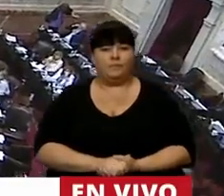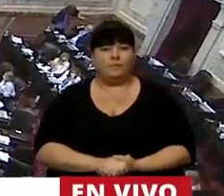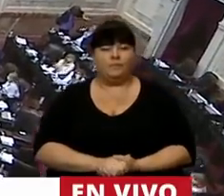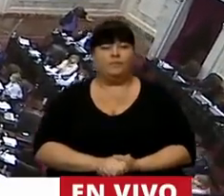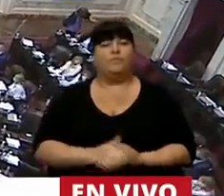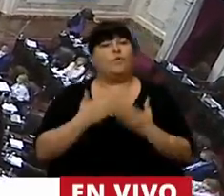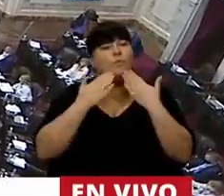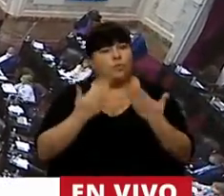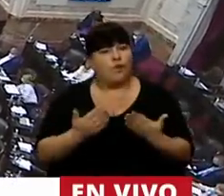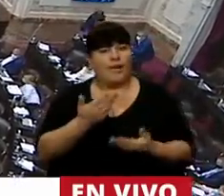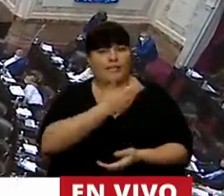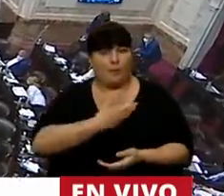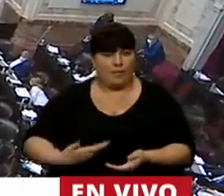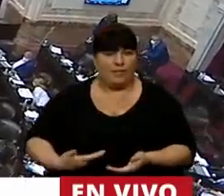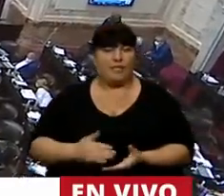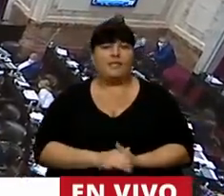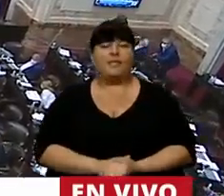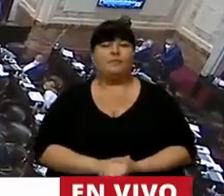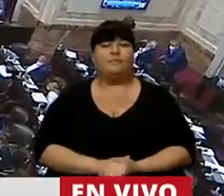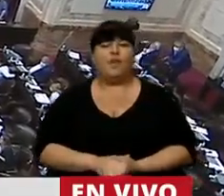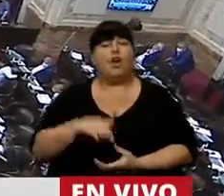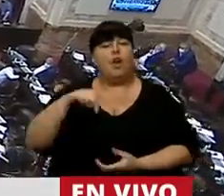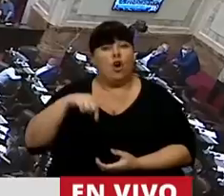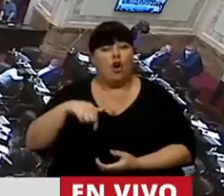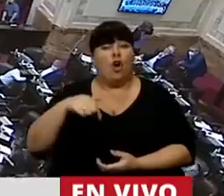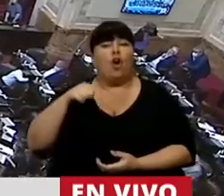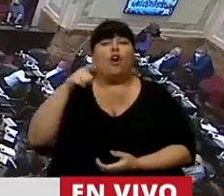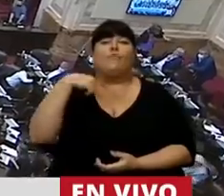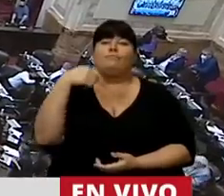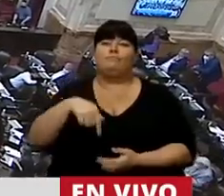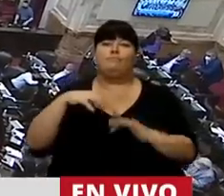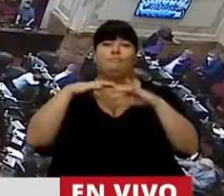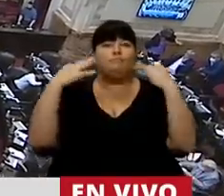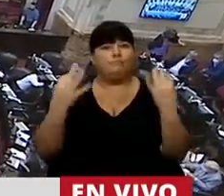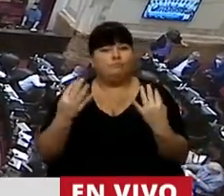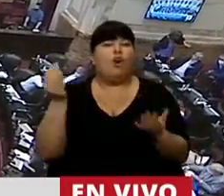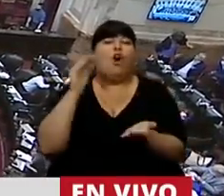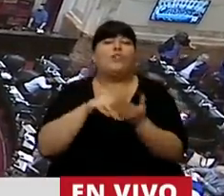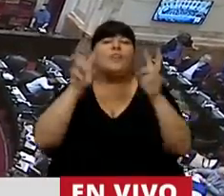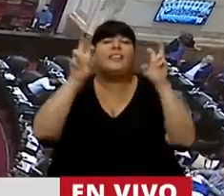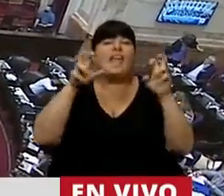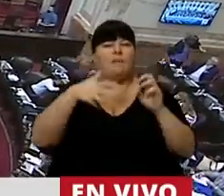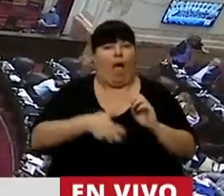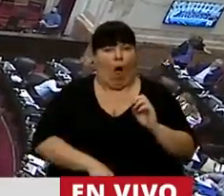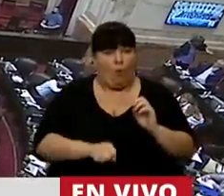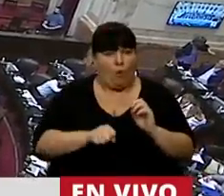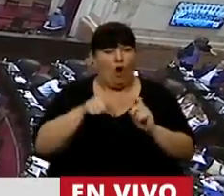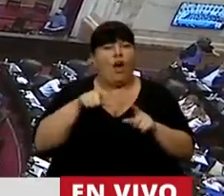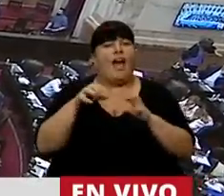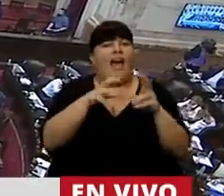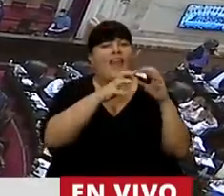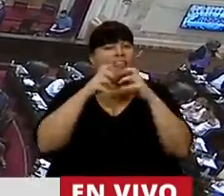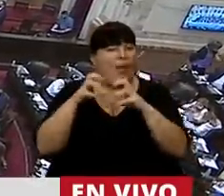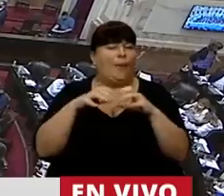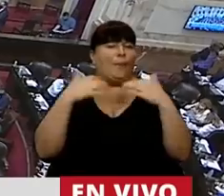Muchas gracias, señor Presidente. Hoy nos traen al recinto otra vez el aborto. Un debate